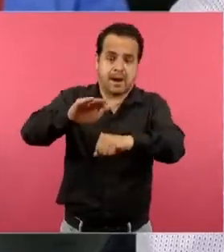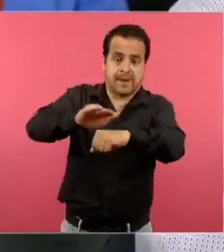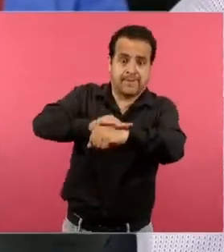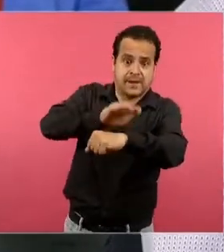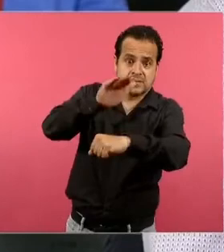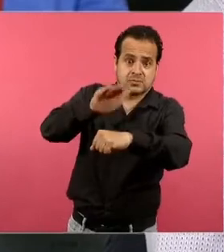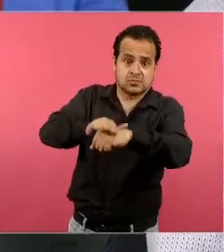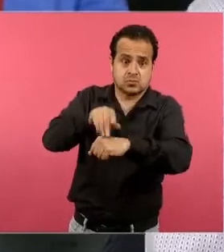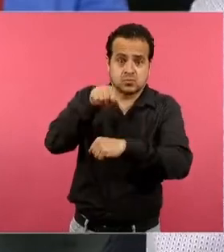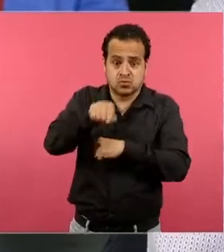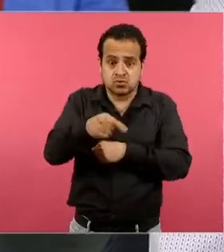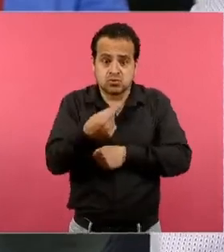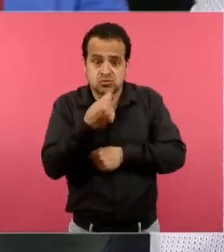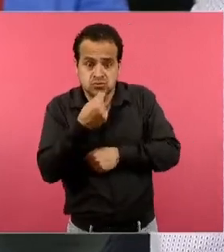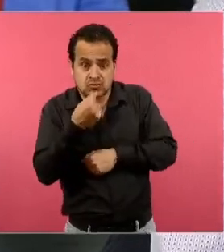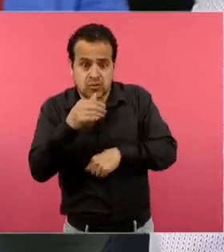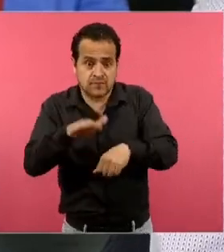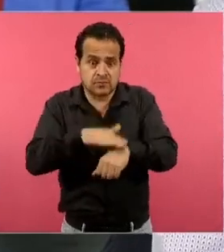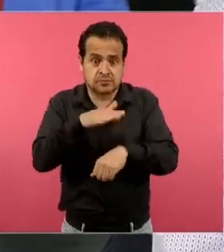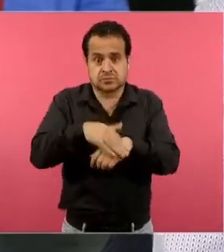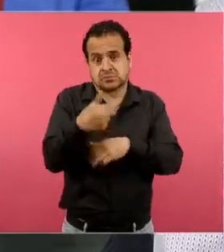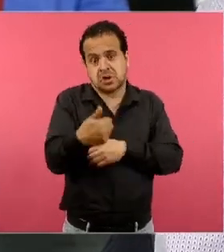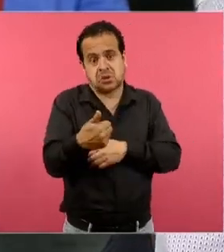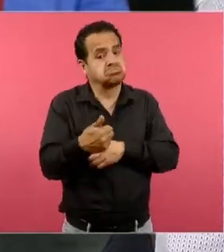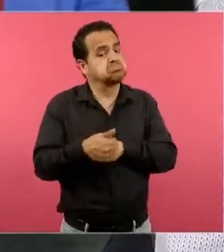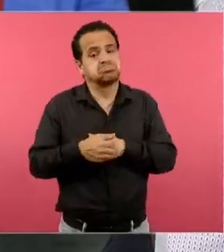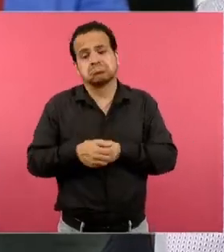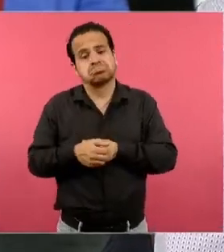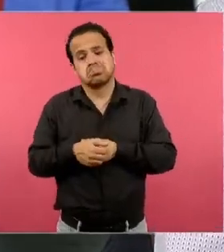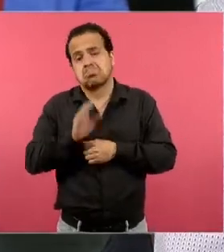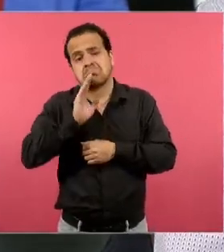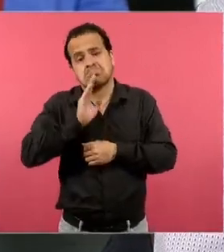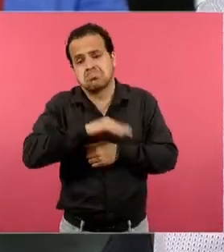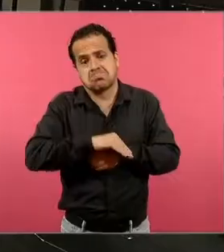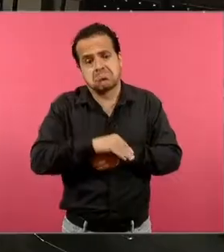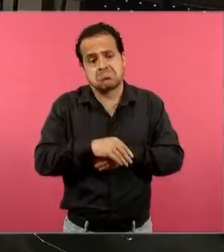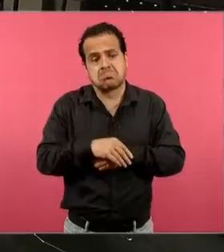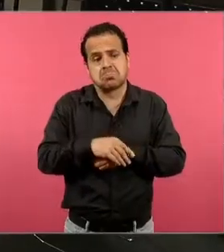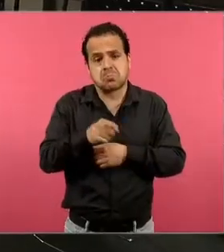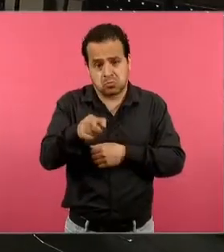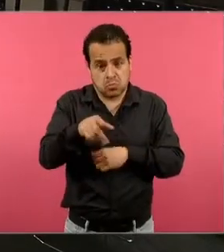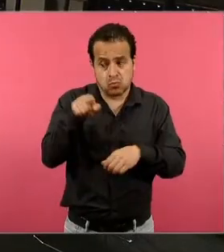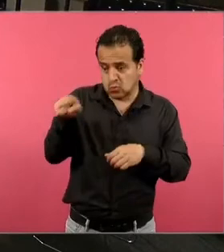Entonces, ahí cómo va también a cambiar esa lógica, si es que acaso lo contemplaron. Gracias.